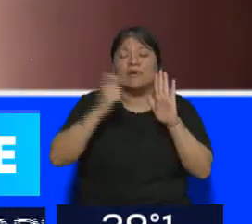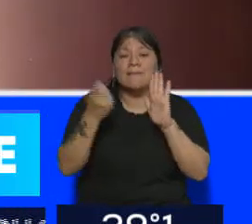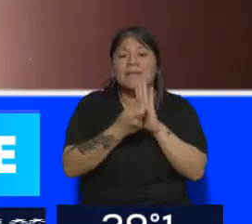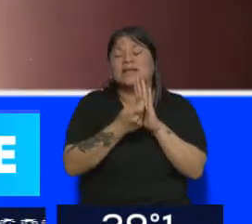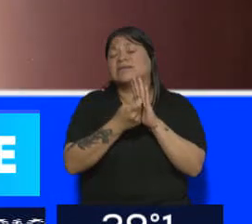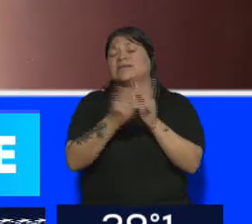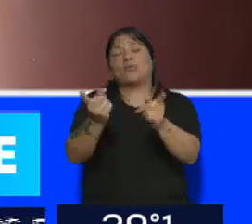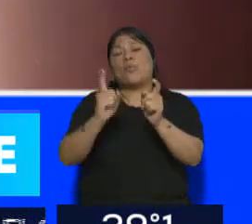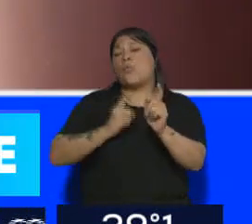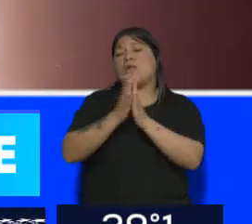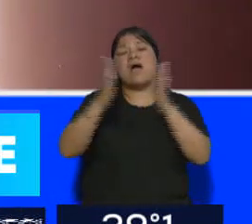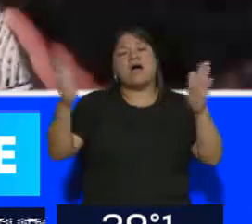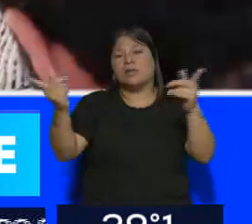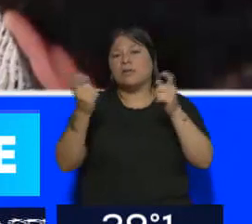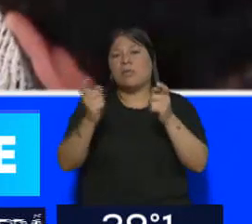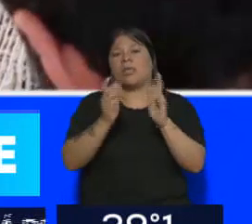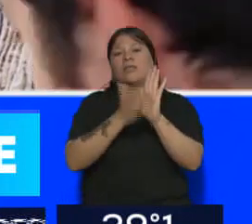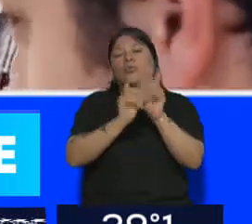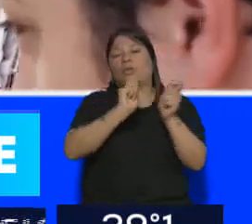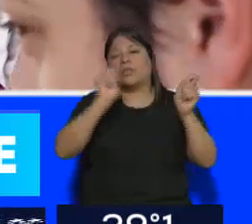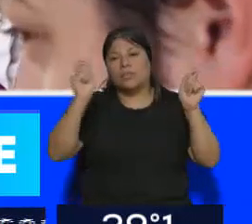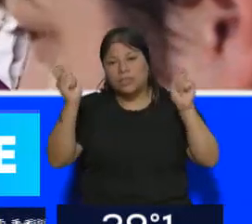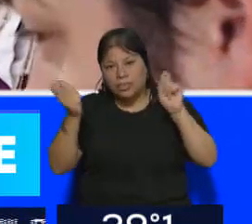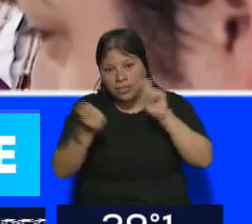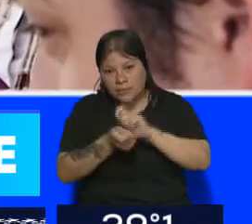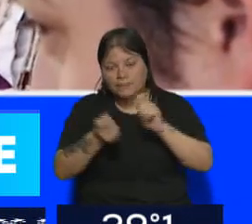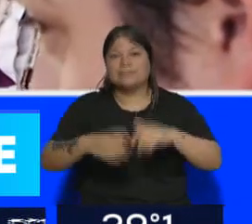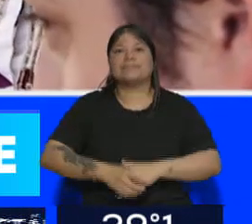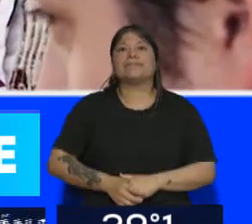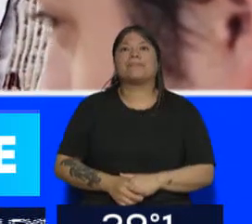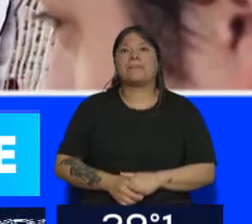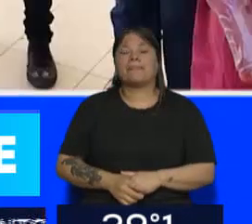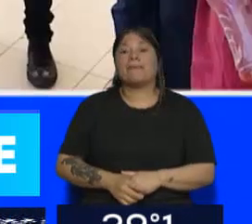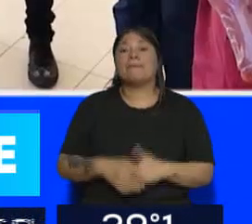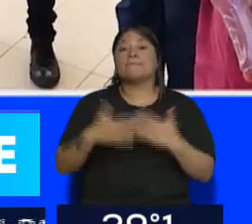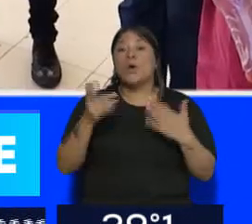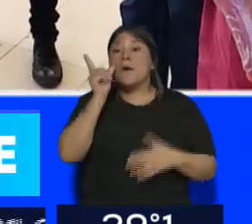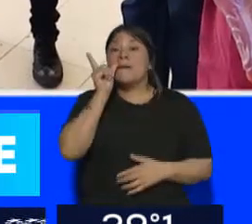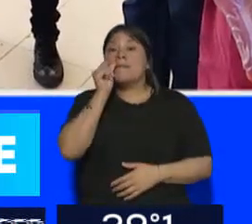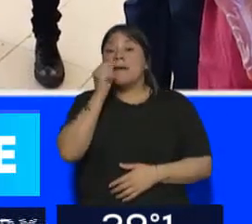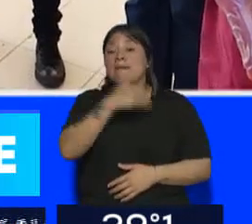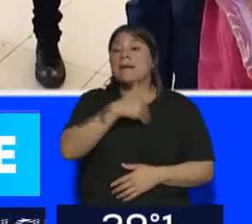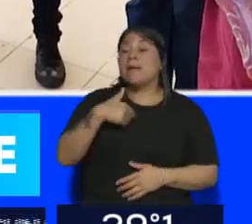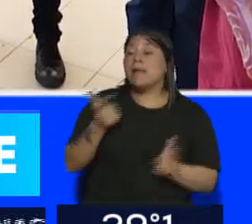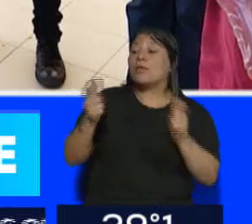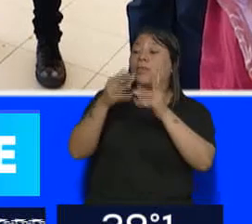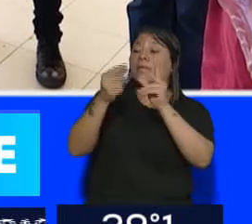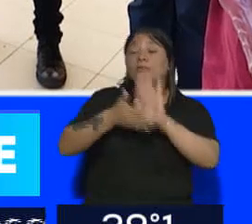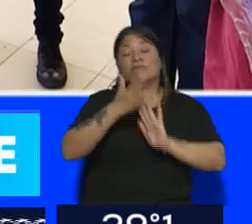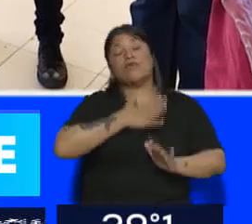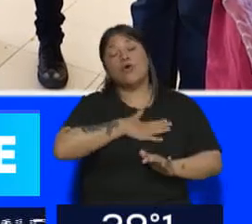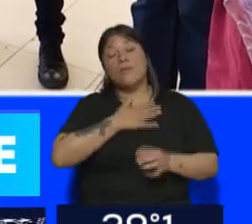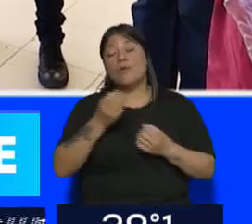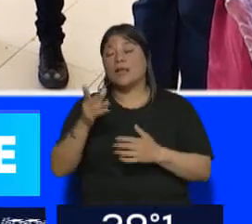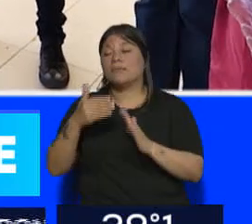más de un año en todo lo que es el proceso que tiene que seguir la Universidad Nacional de Cuyo a pesar de todo esto los padres se fueron contentos porque les dijeron que